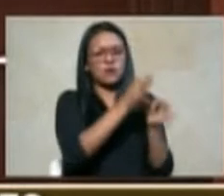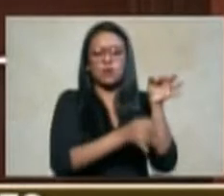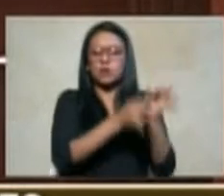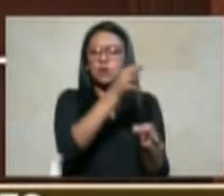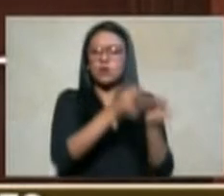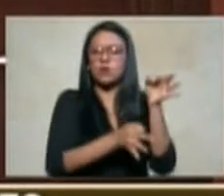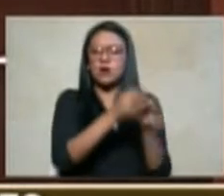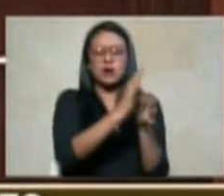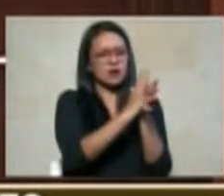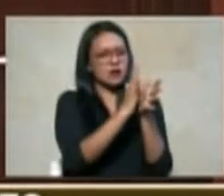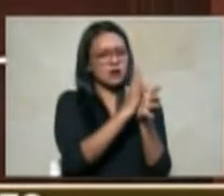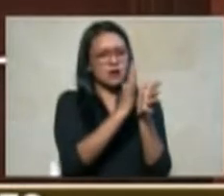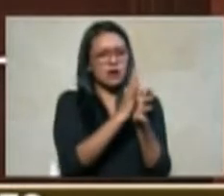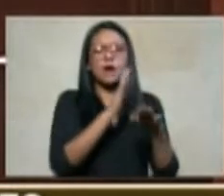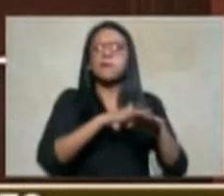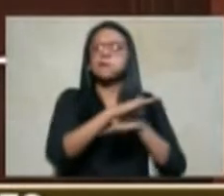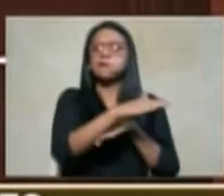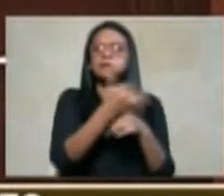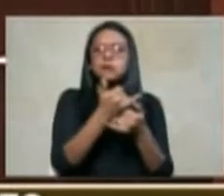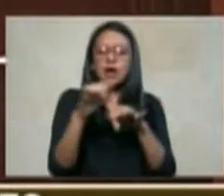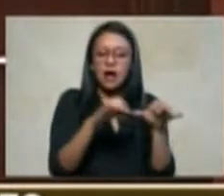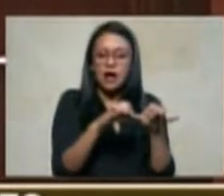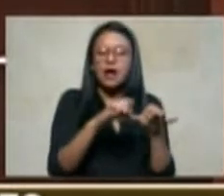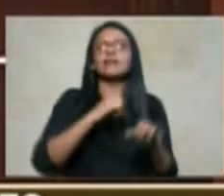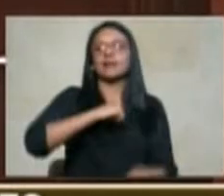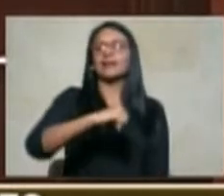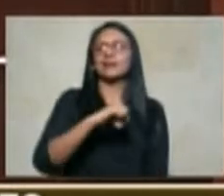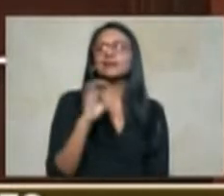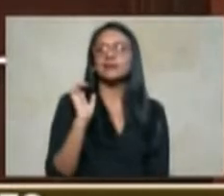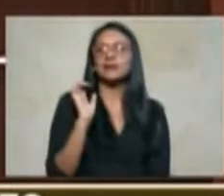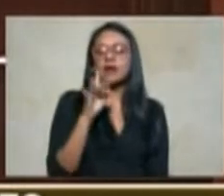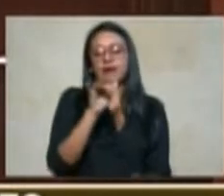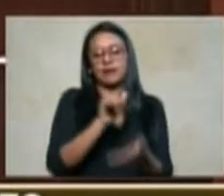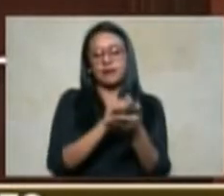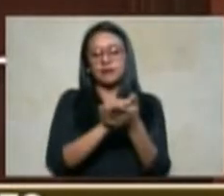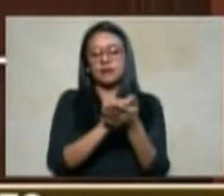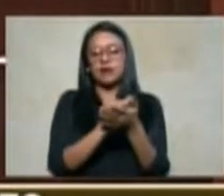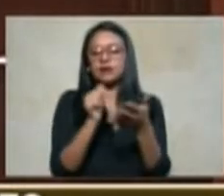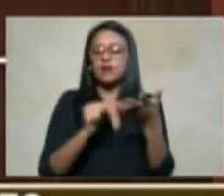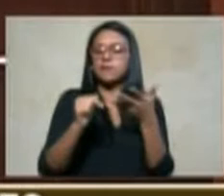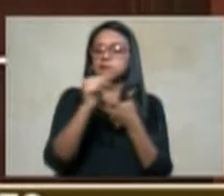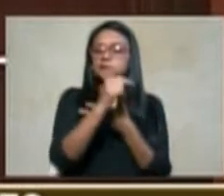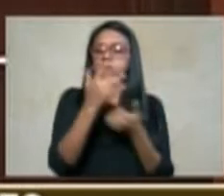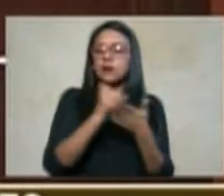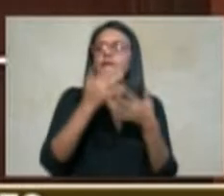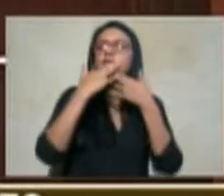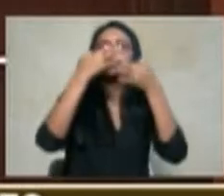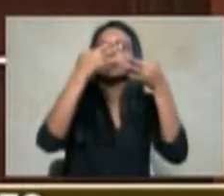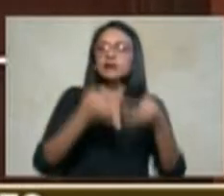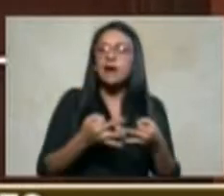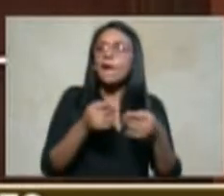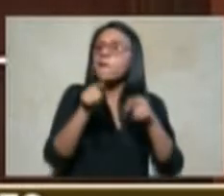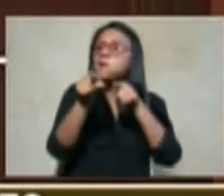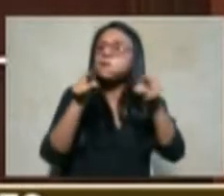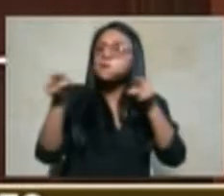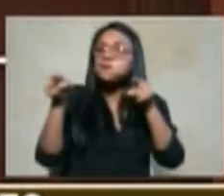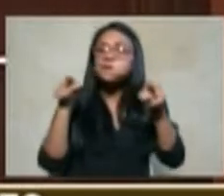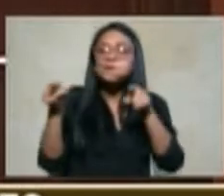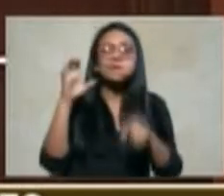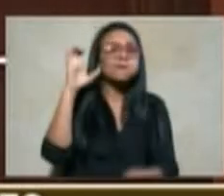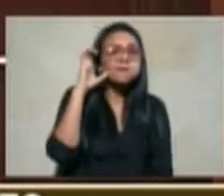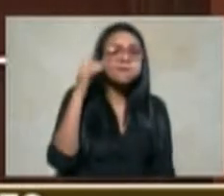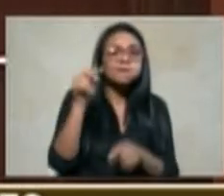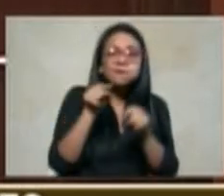y te daré el derecho y esto admite entonces una serie de verdades y realidades que bien vale confrontarla caso por caso